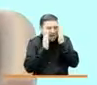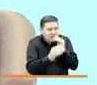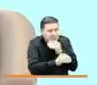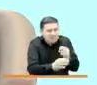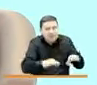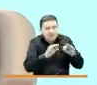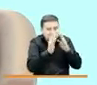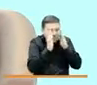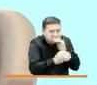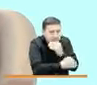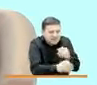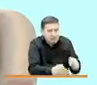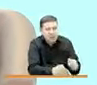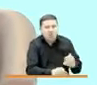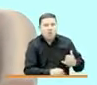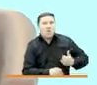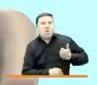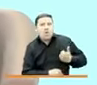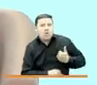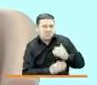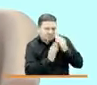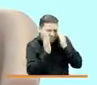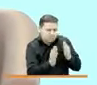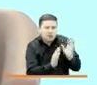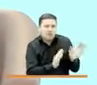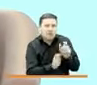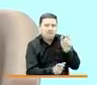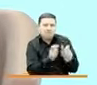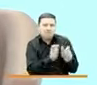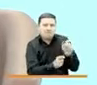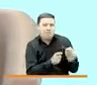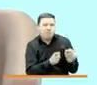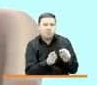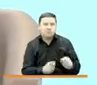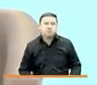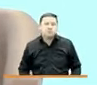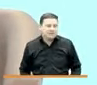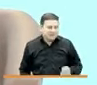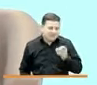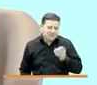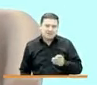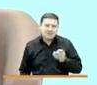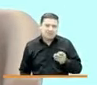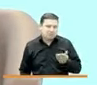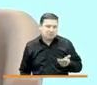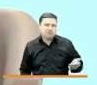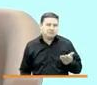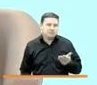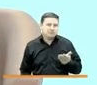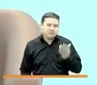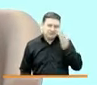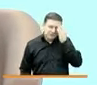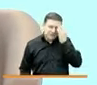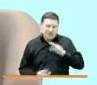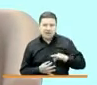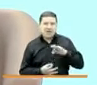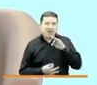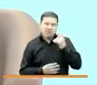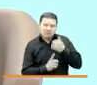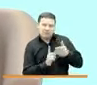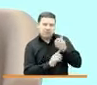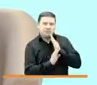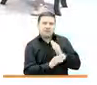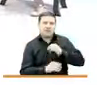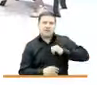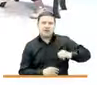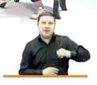niñas en primera infancia, por los jóvenes y todo el talento humano que está ahí, siempre poniendo el pecho y el alma para proteger y garantizar